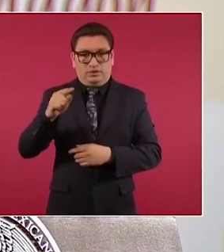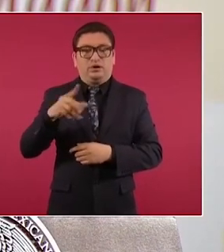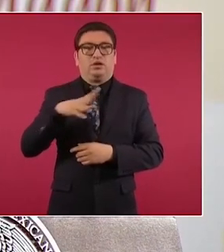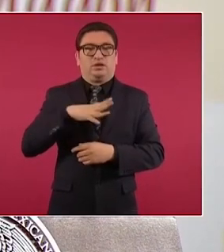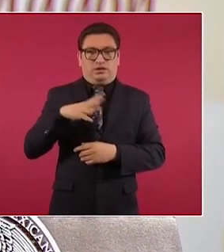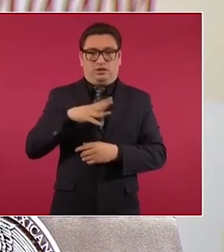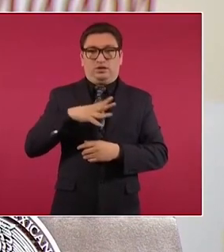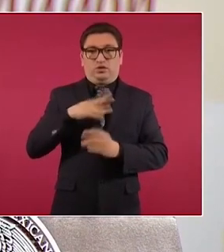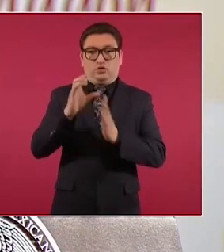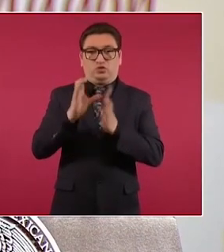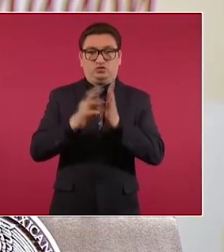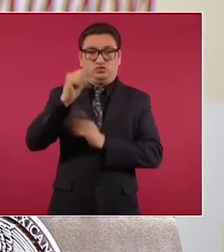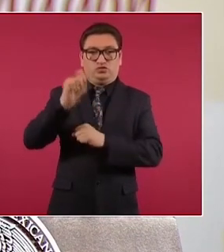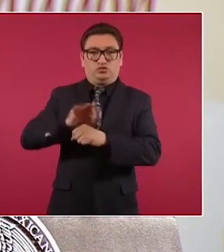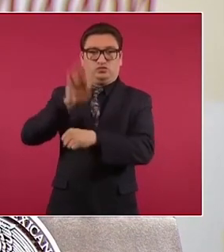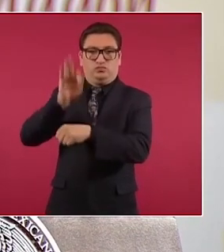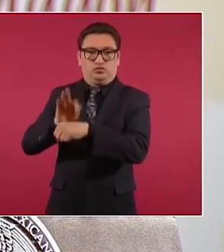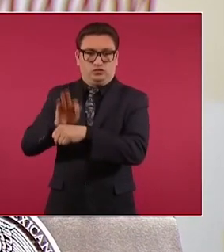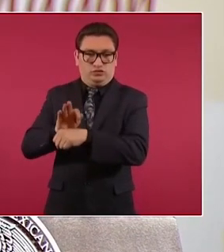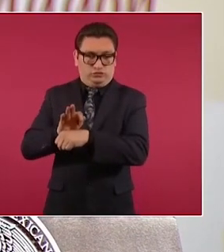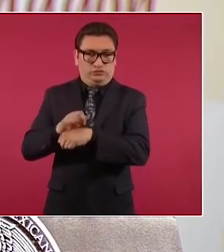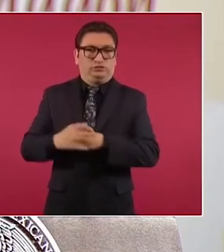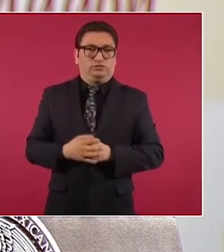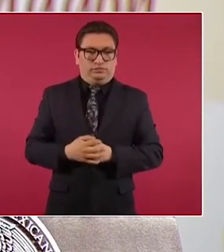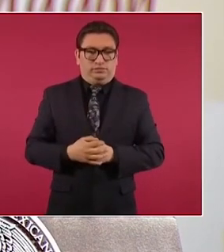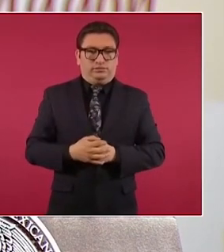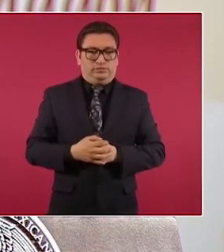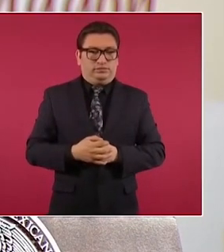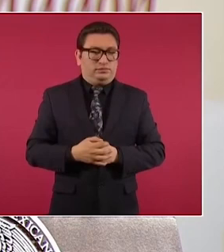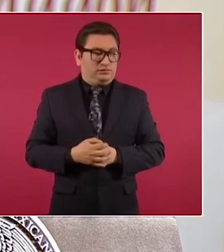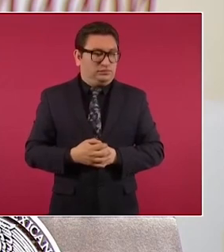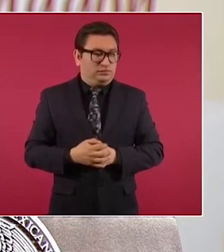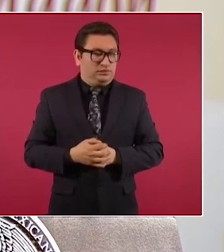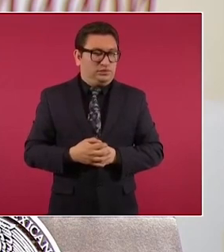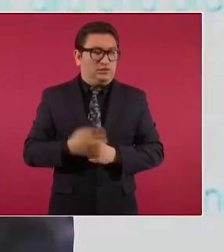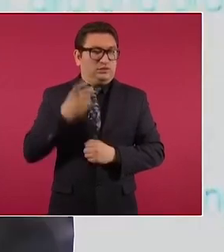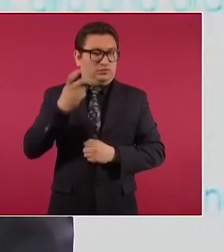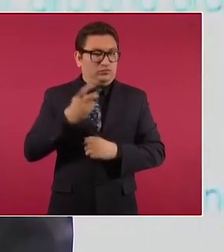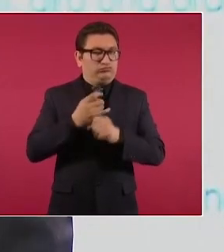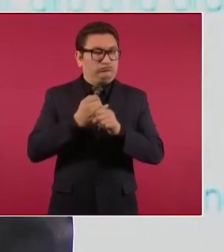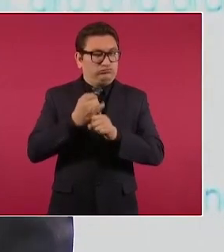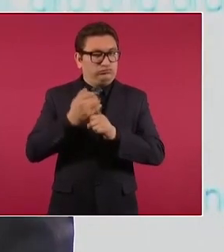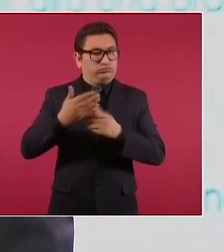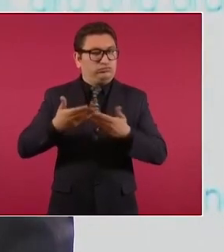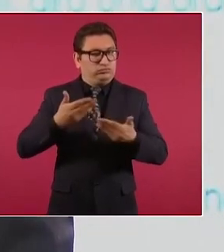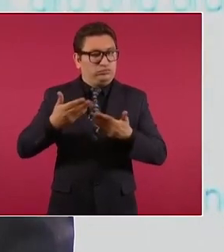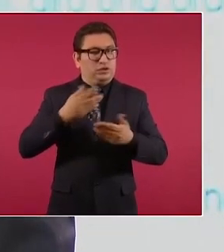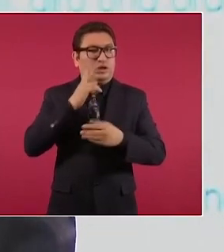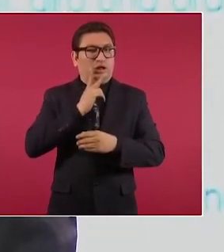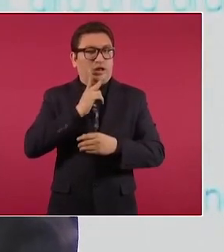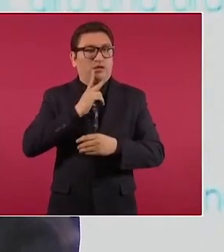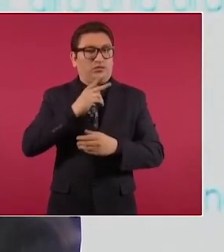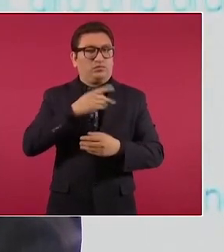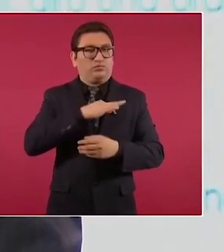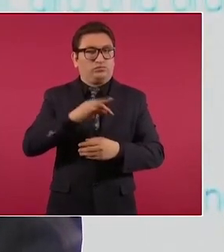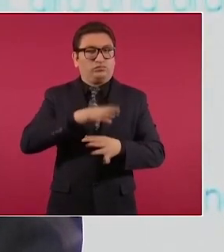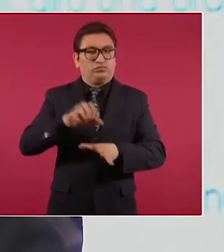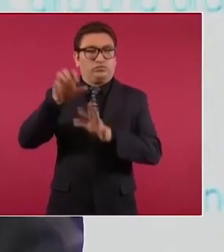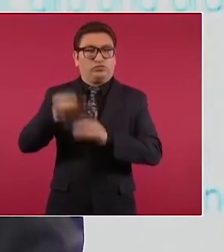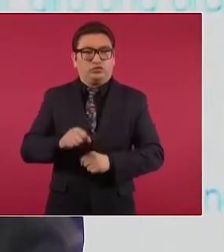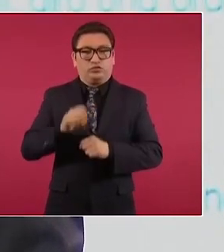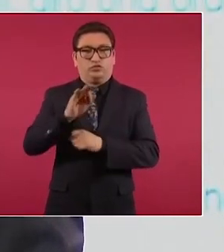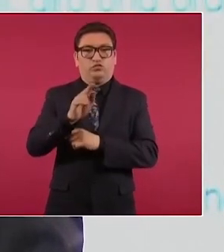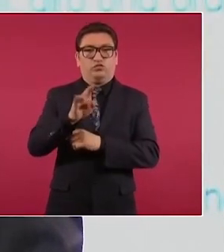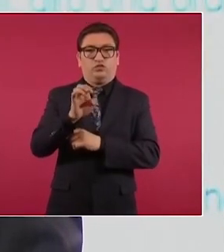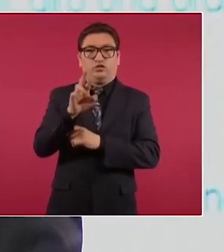que fue un debate que se llevó a cabo sobre si era viable directamente que perdiera fuero o tenía que haber